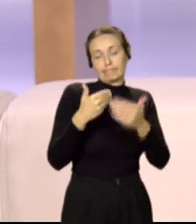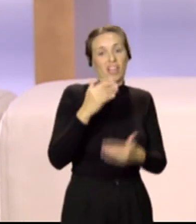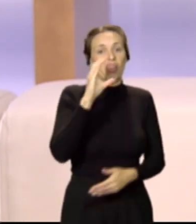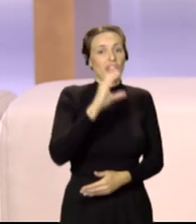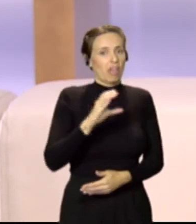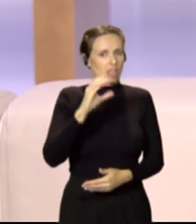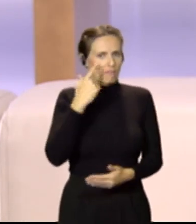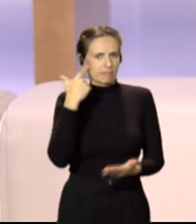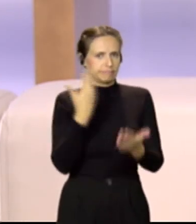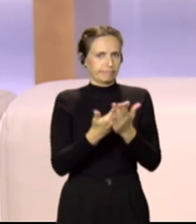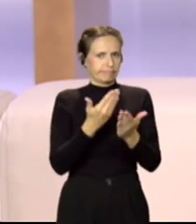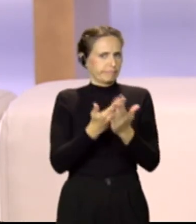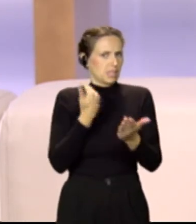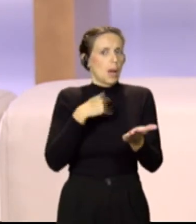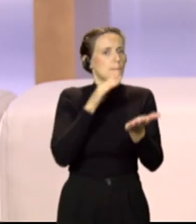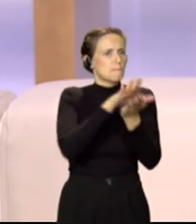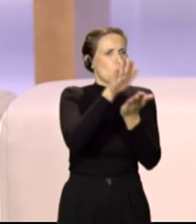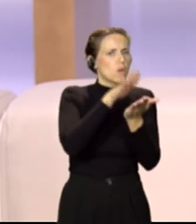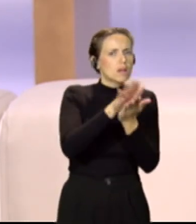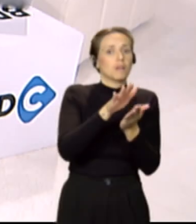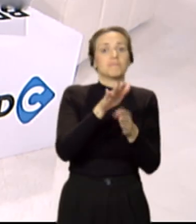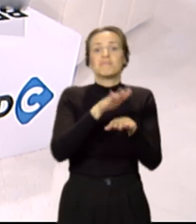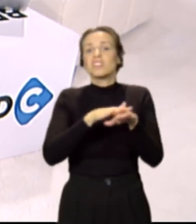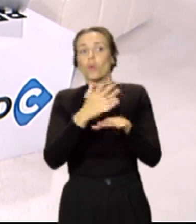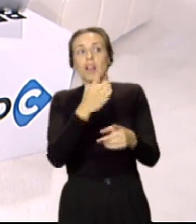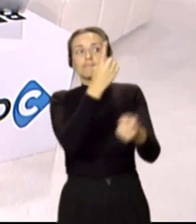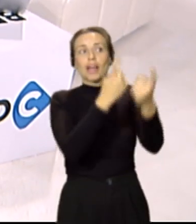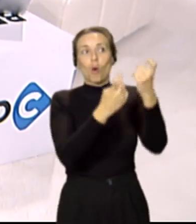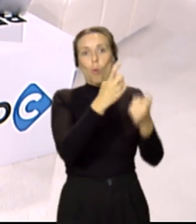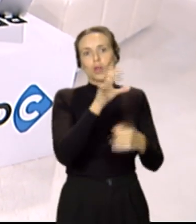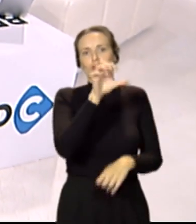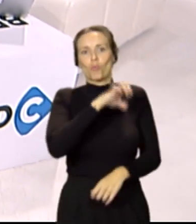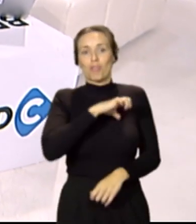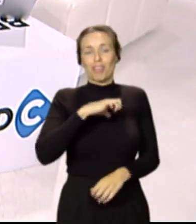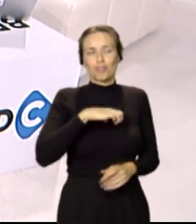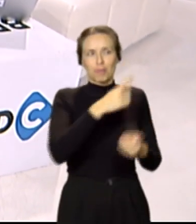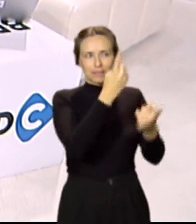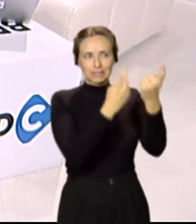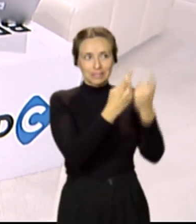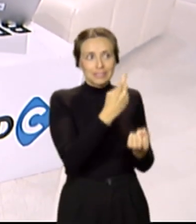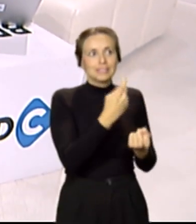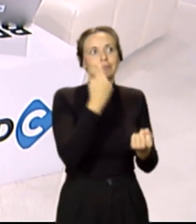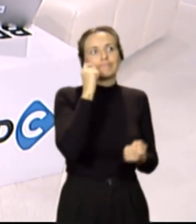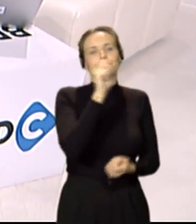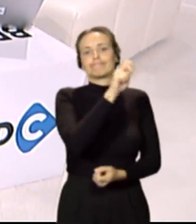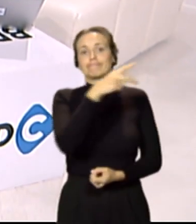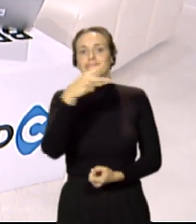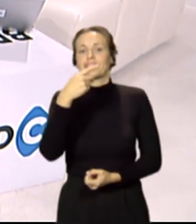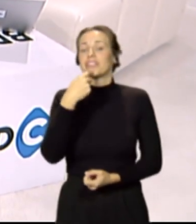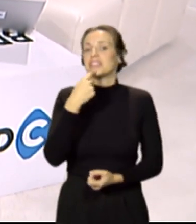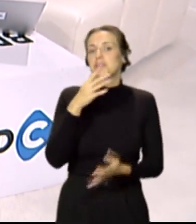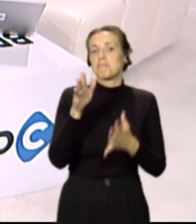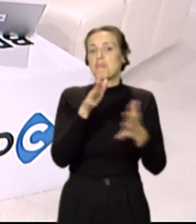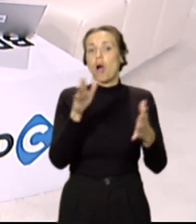científica publicada y basada en encuestas autonómicas, pues la tendencia ha ido similar para